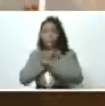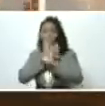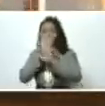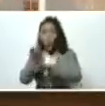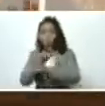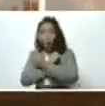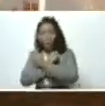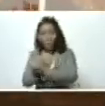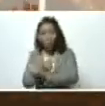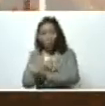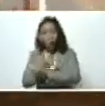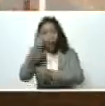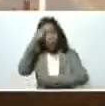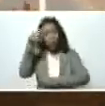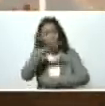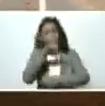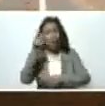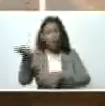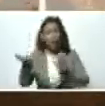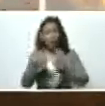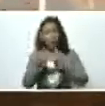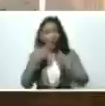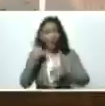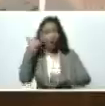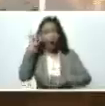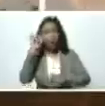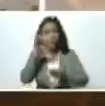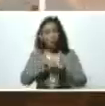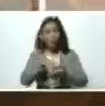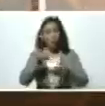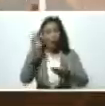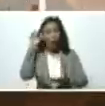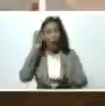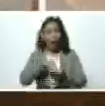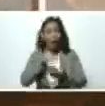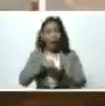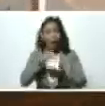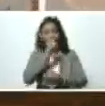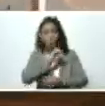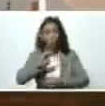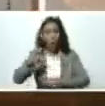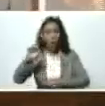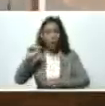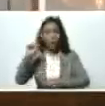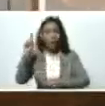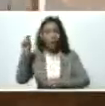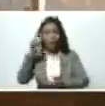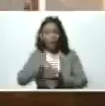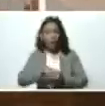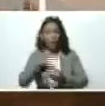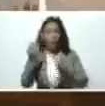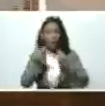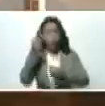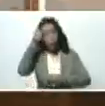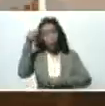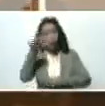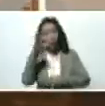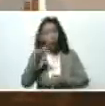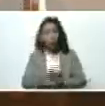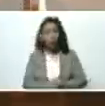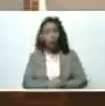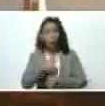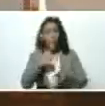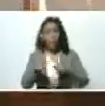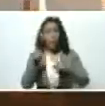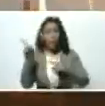pueblos tanto en Puerto que es el límite que tenemos con el estado de Aragua en el oeste del estado así como el pueblo Puerto Cruz hemos